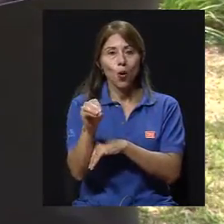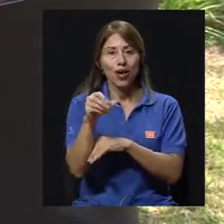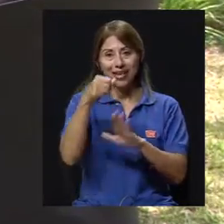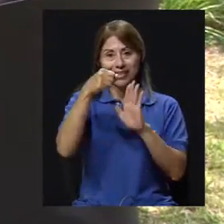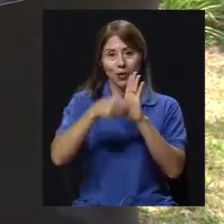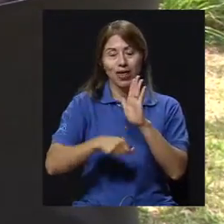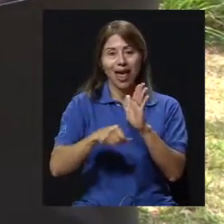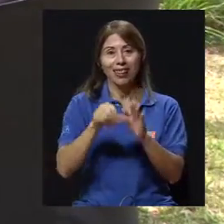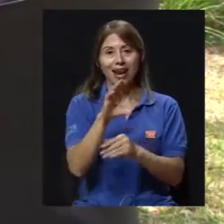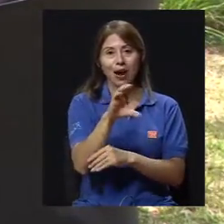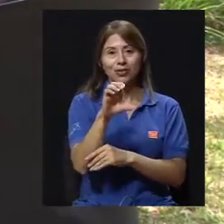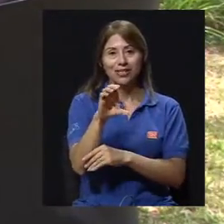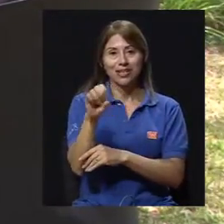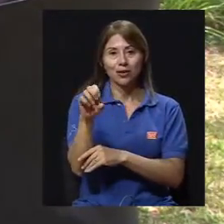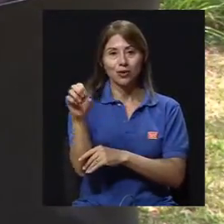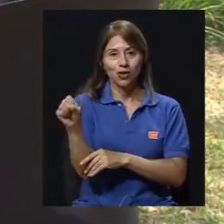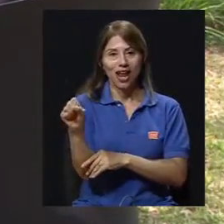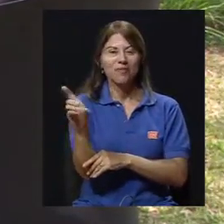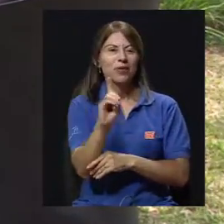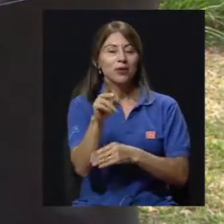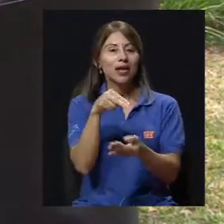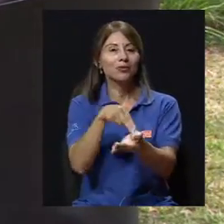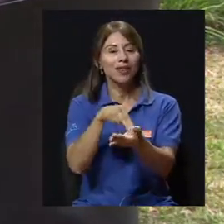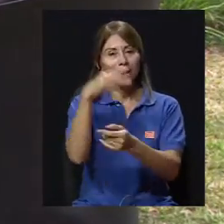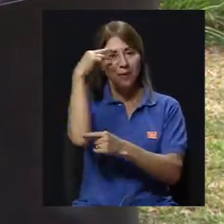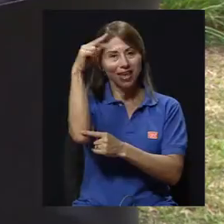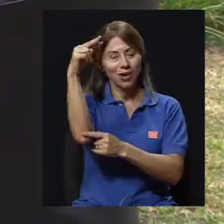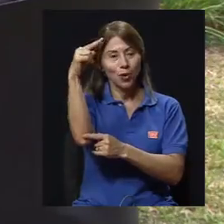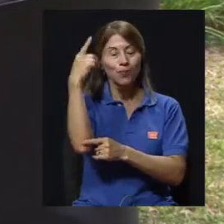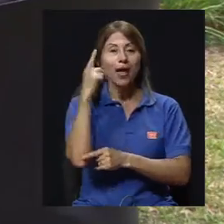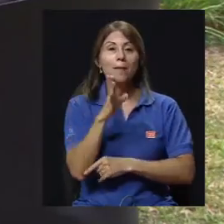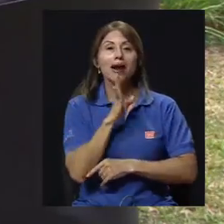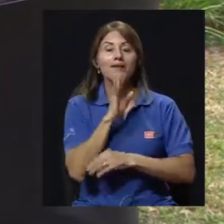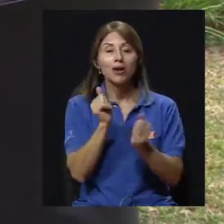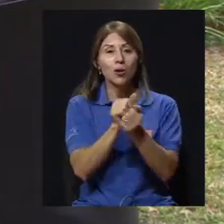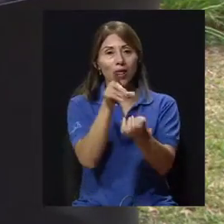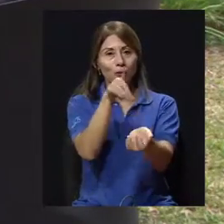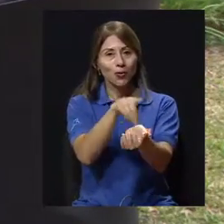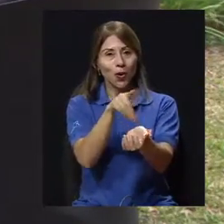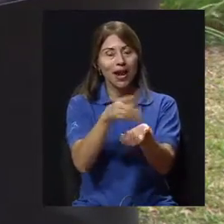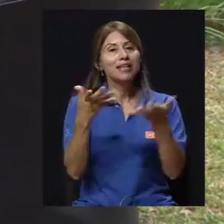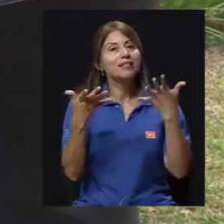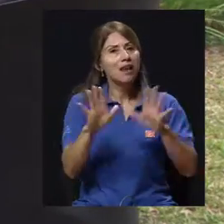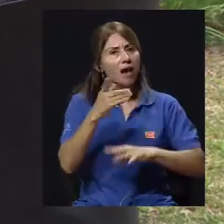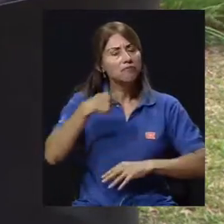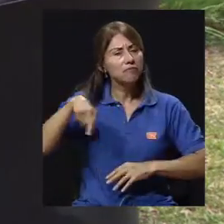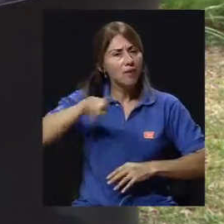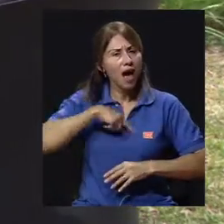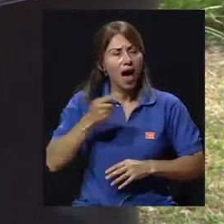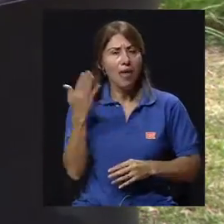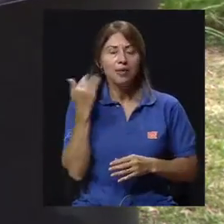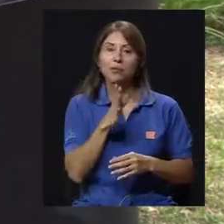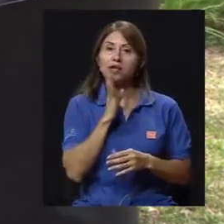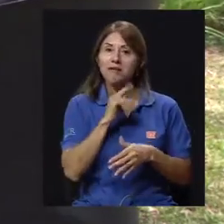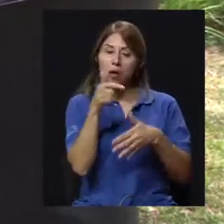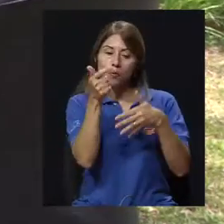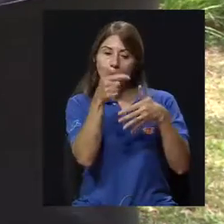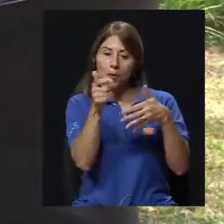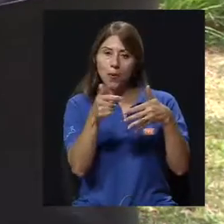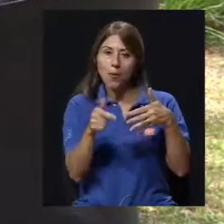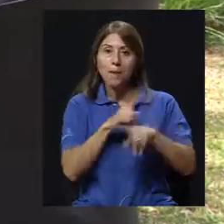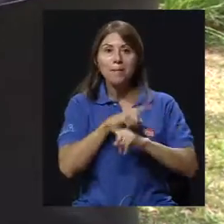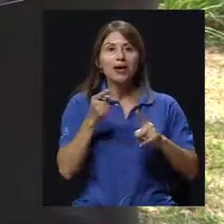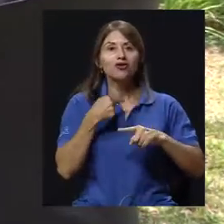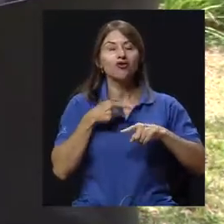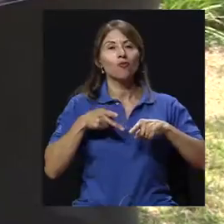Costarricense del Seguro Social, que se ubica en el Hospital México. Y para conversar con la doctora hemos ya tratado varios puntos, pero